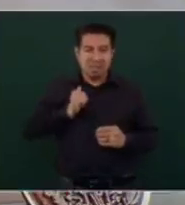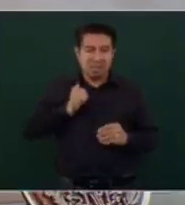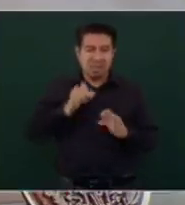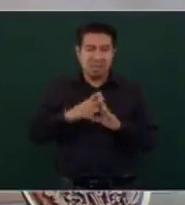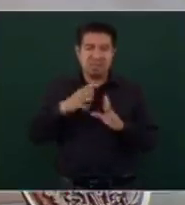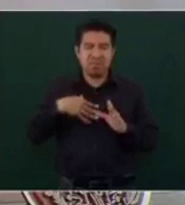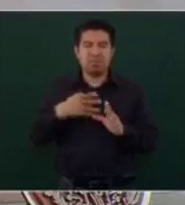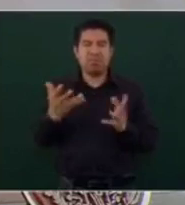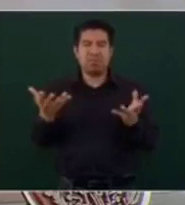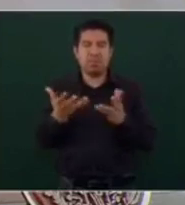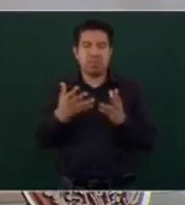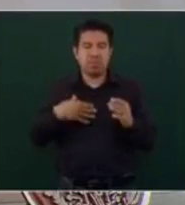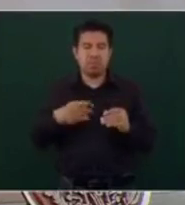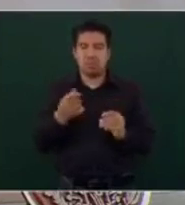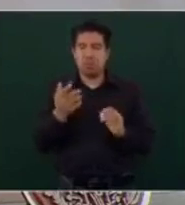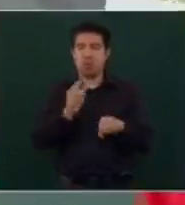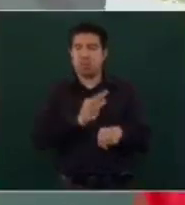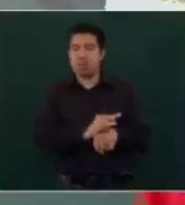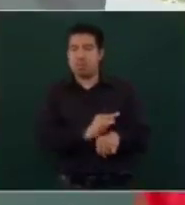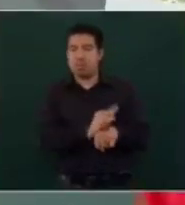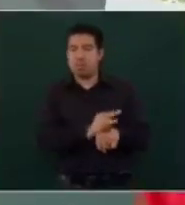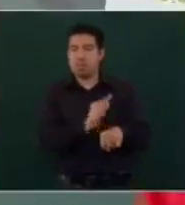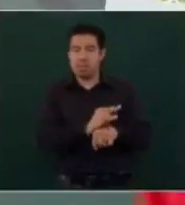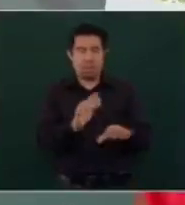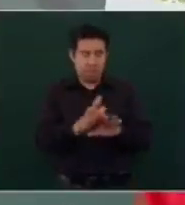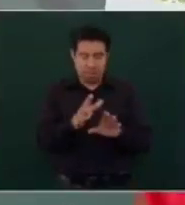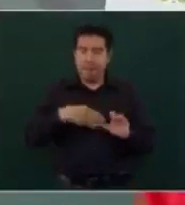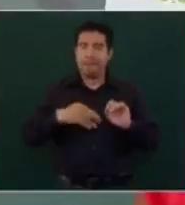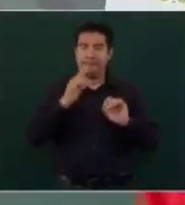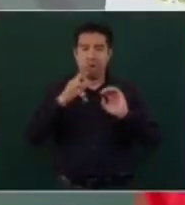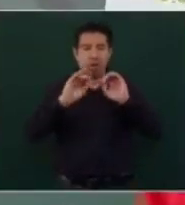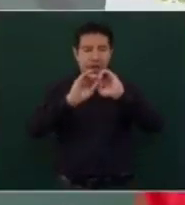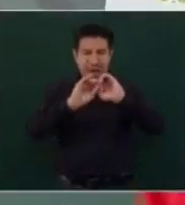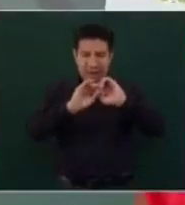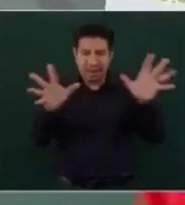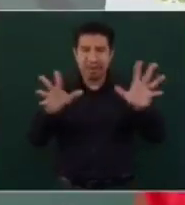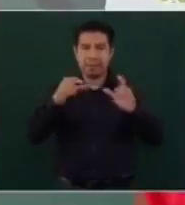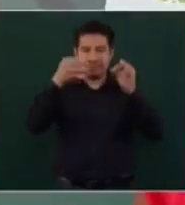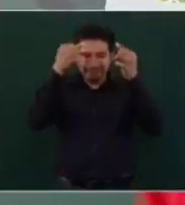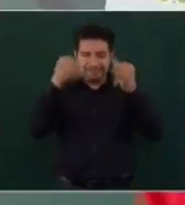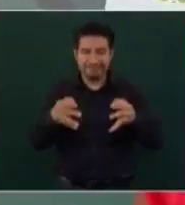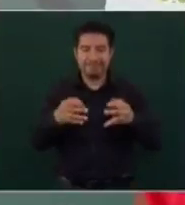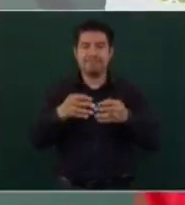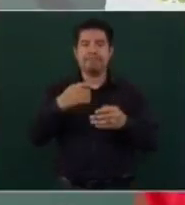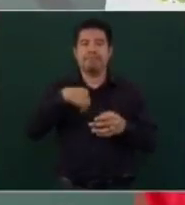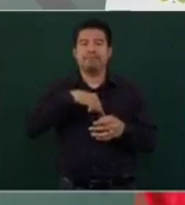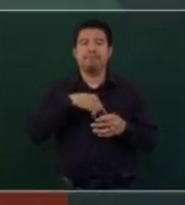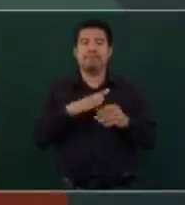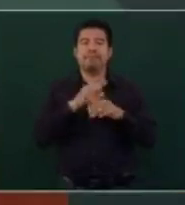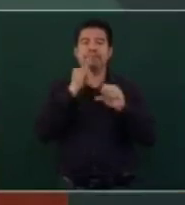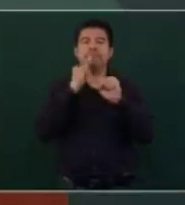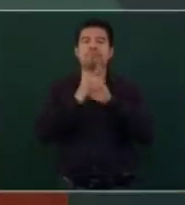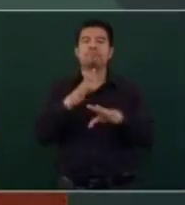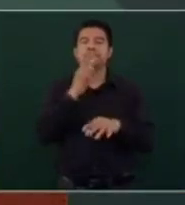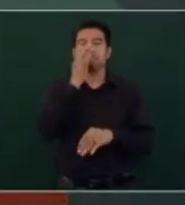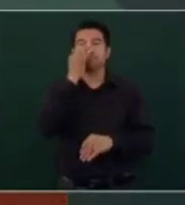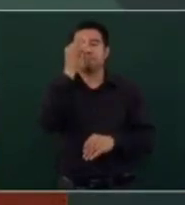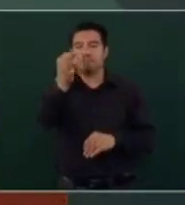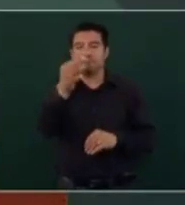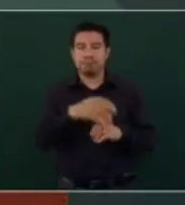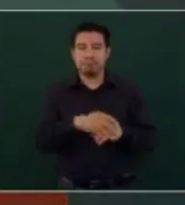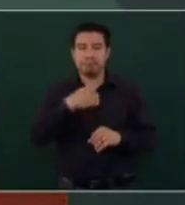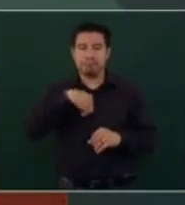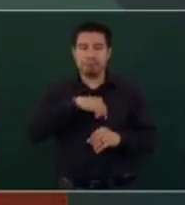totalmente cómo sucedieron los hechos. Entonces, informar públicamente que